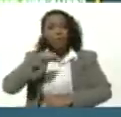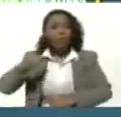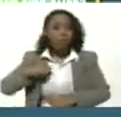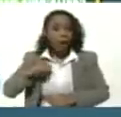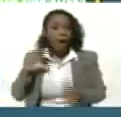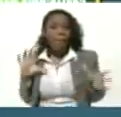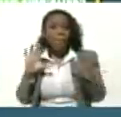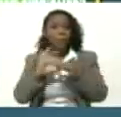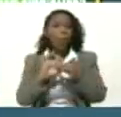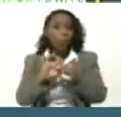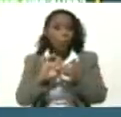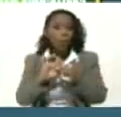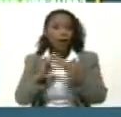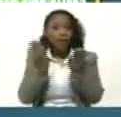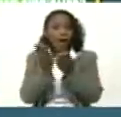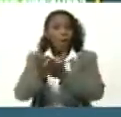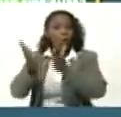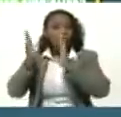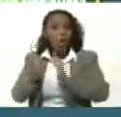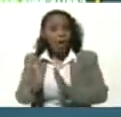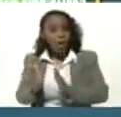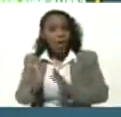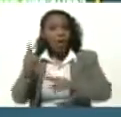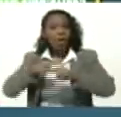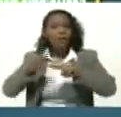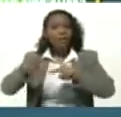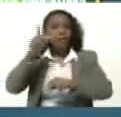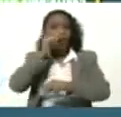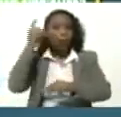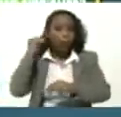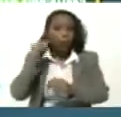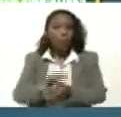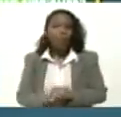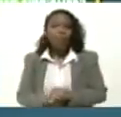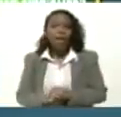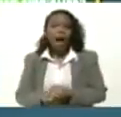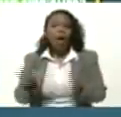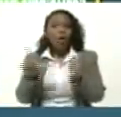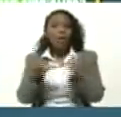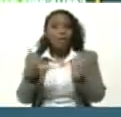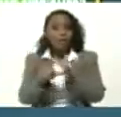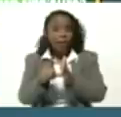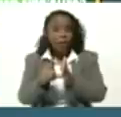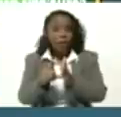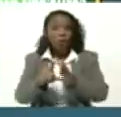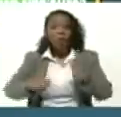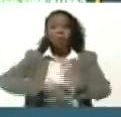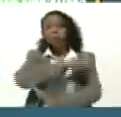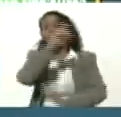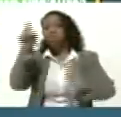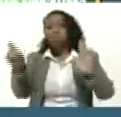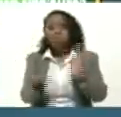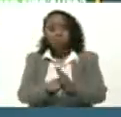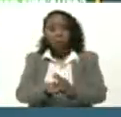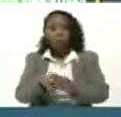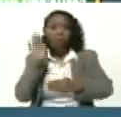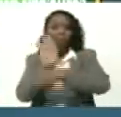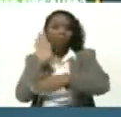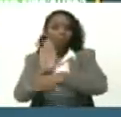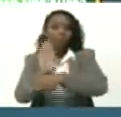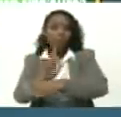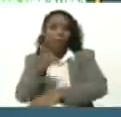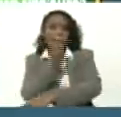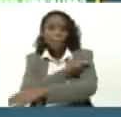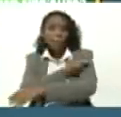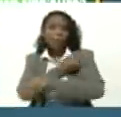Vinculado A las escuelas A los niños Y niñas A los liceos Totalmente Protegidos Por las